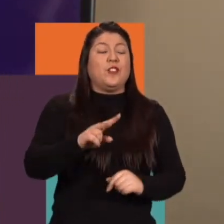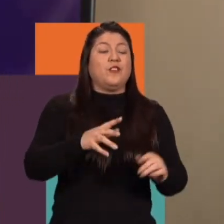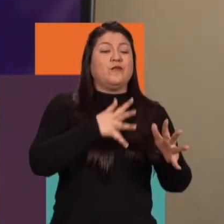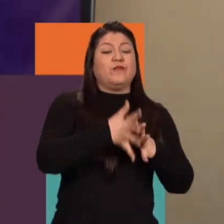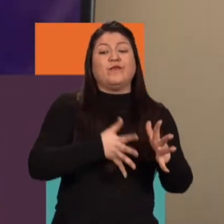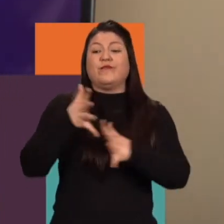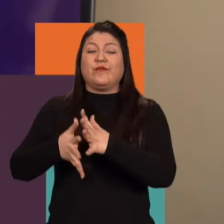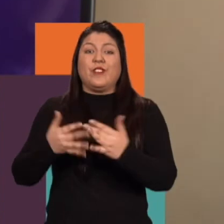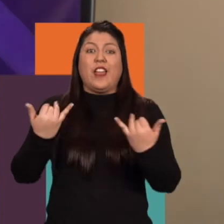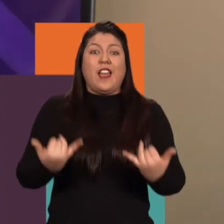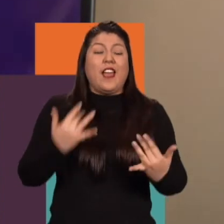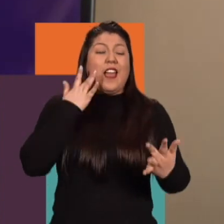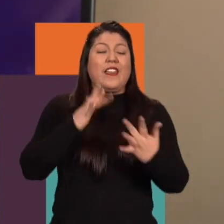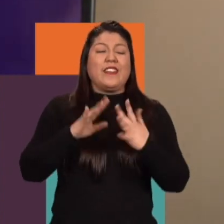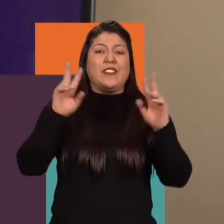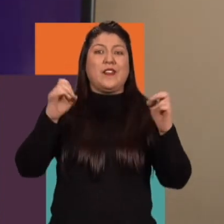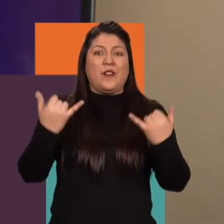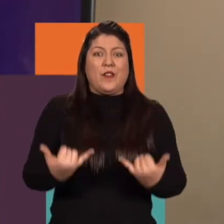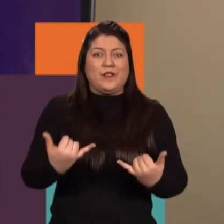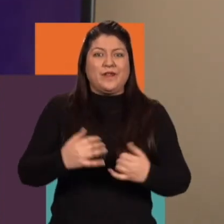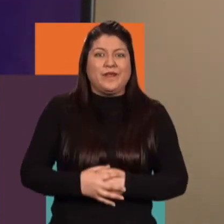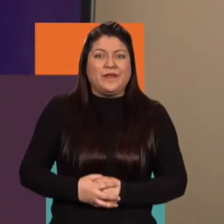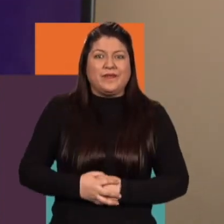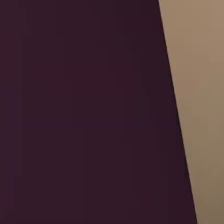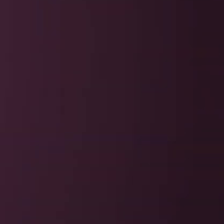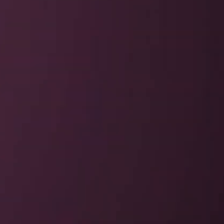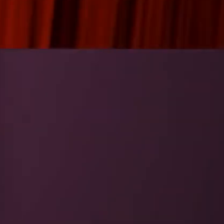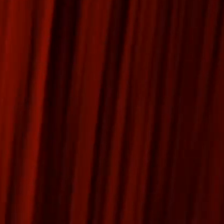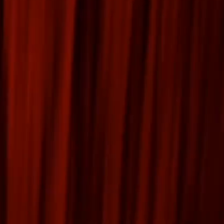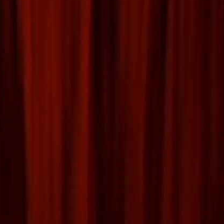dos términos muy a propósito del tema de hoy